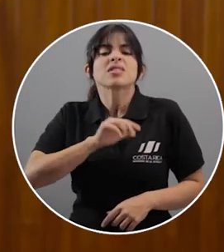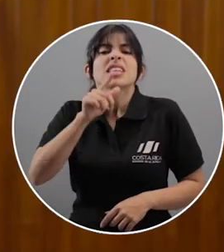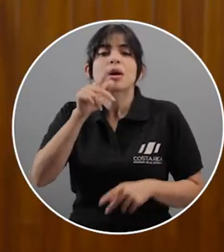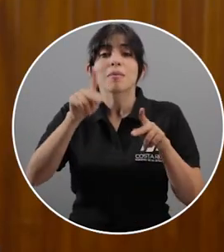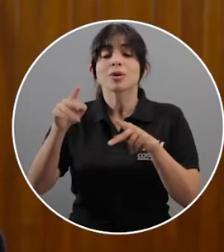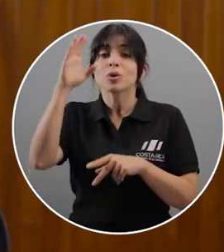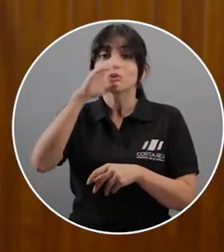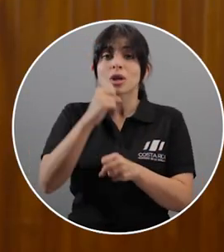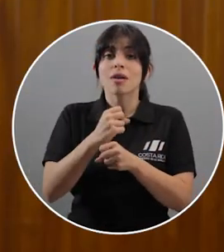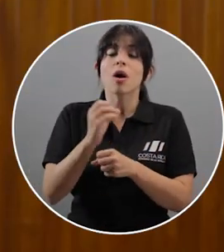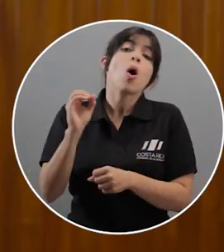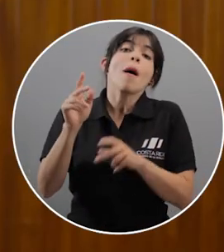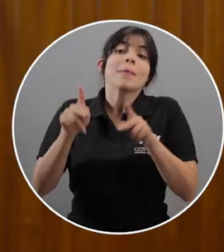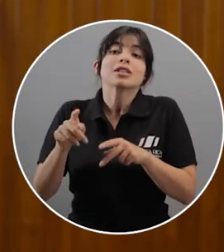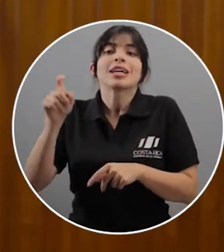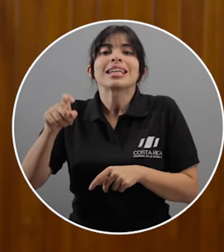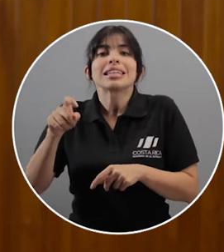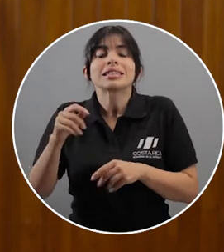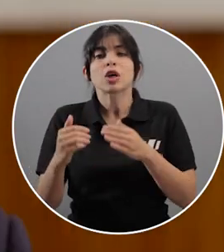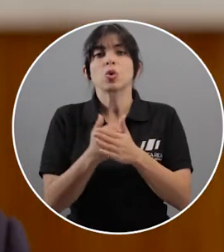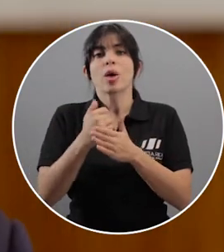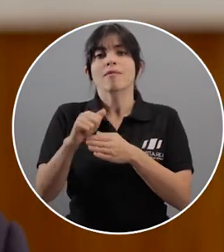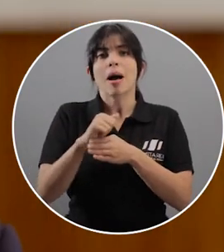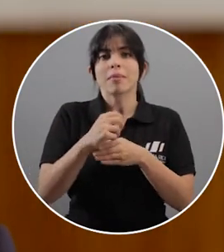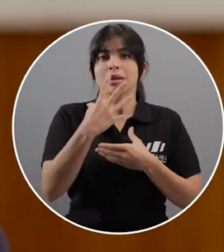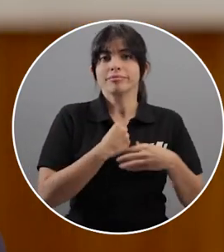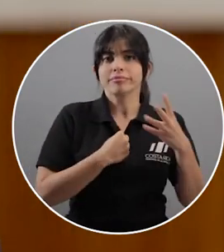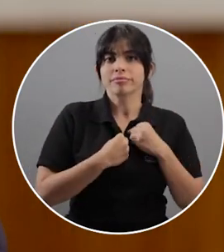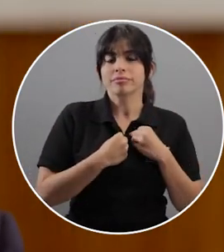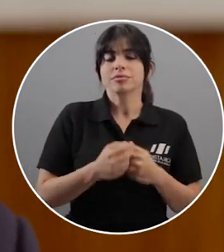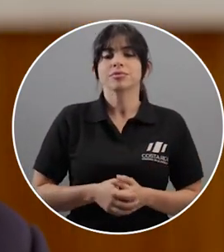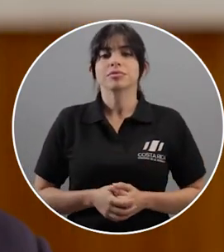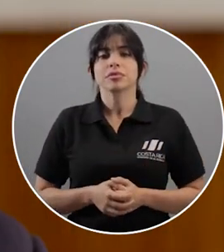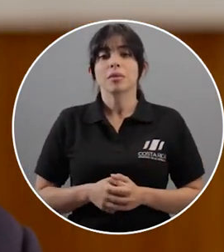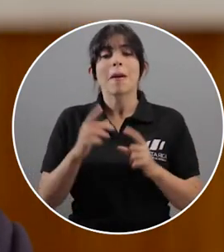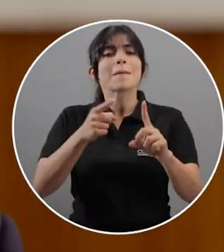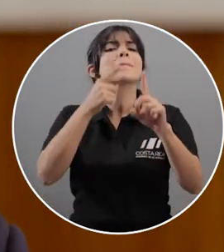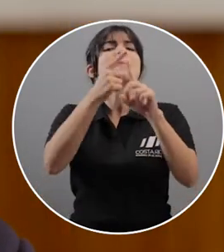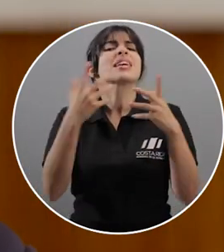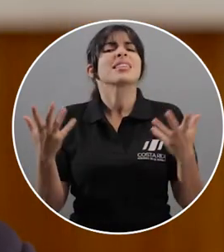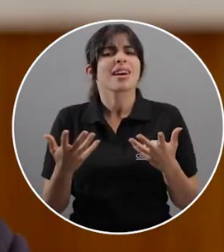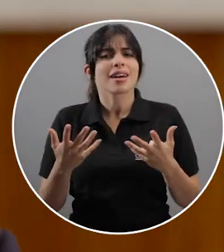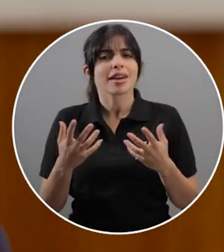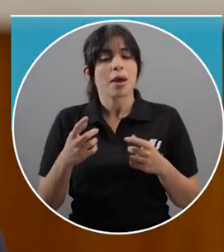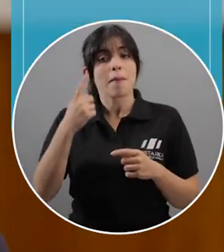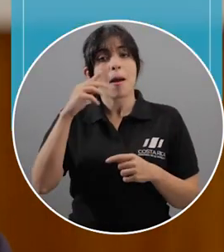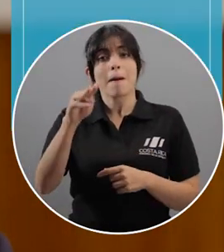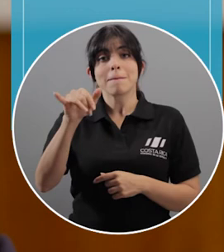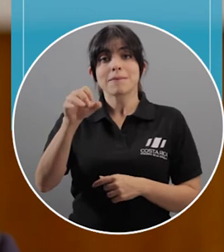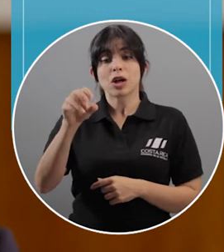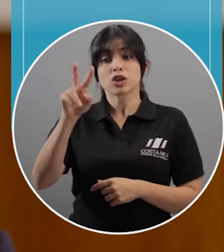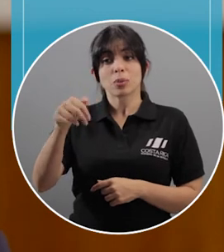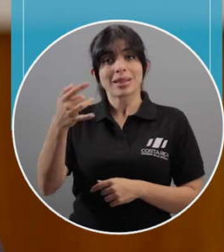buscan empleo o deben mejorar o adquirir nuevas capacidades. La meta es completar, para